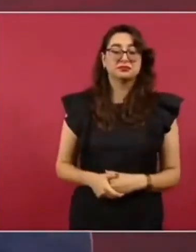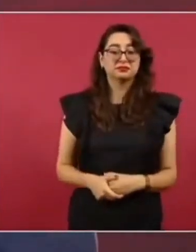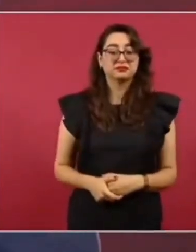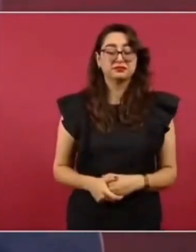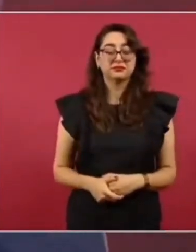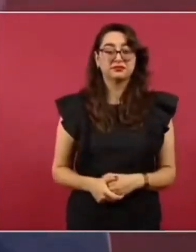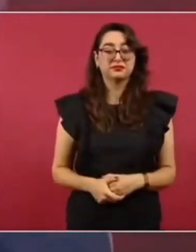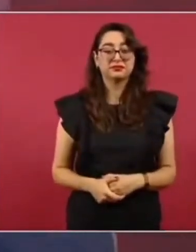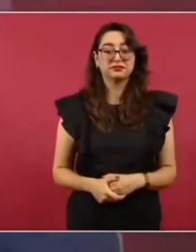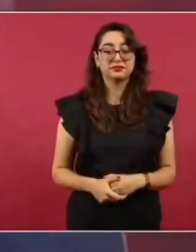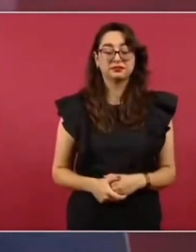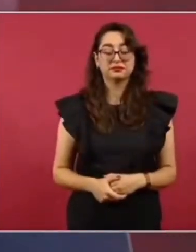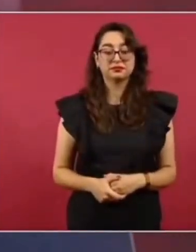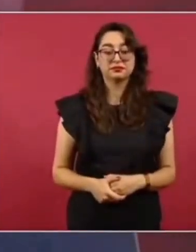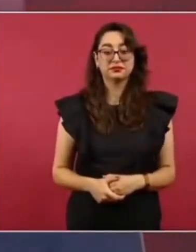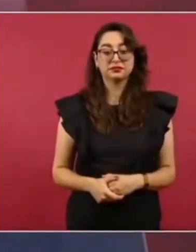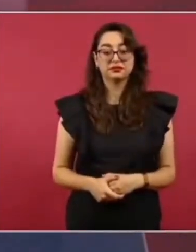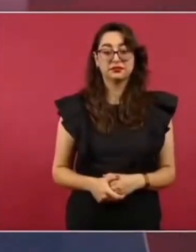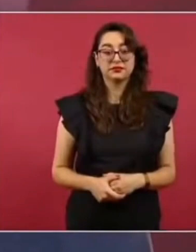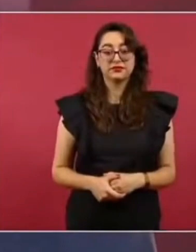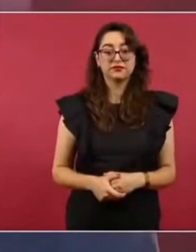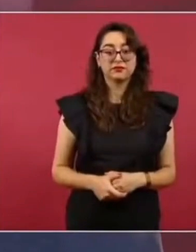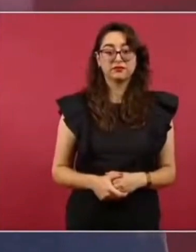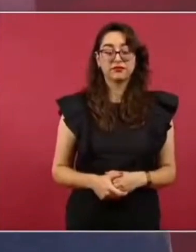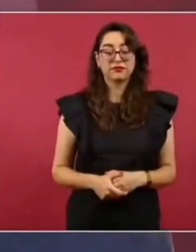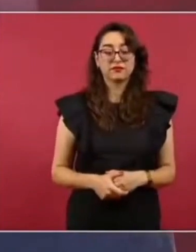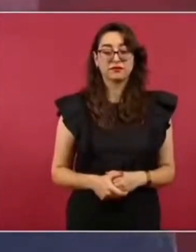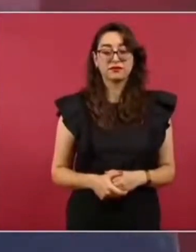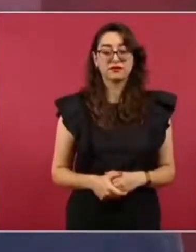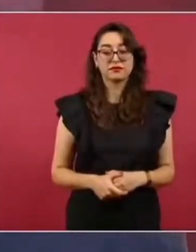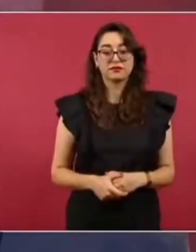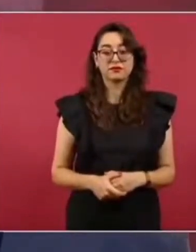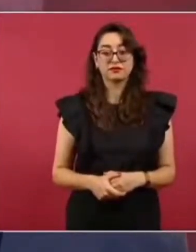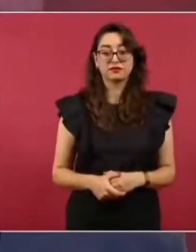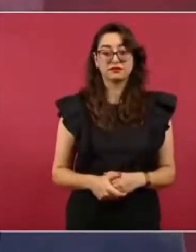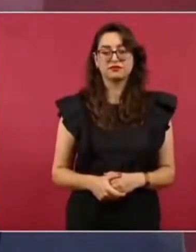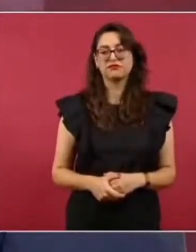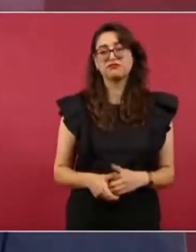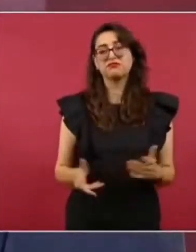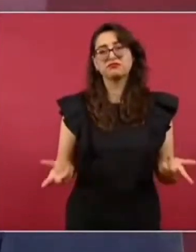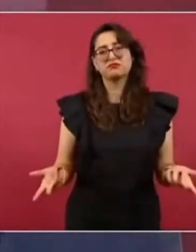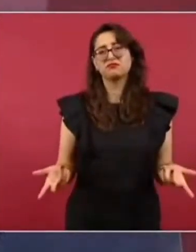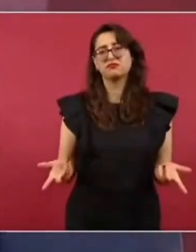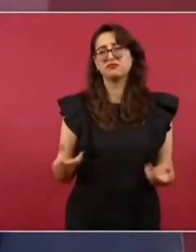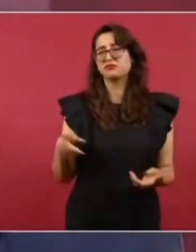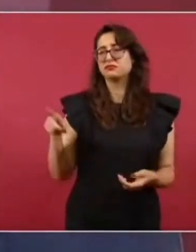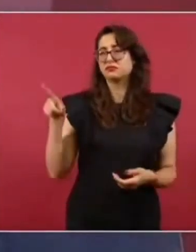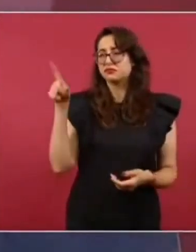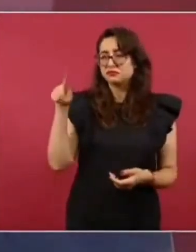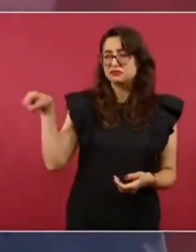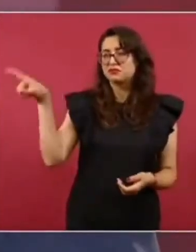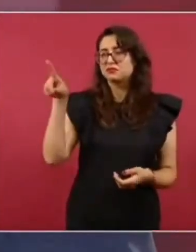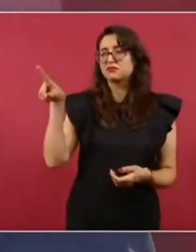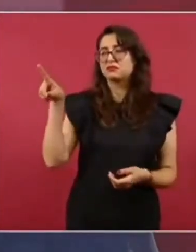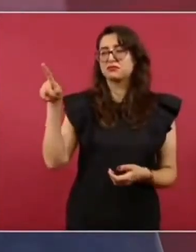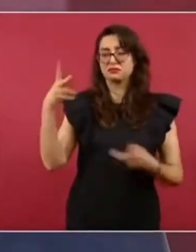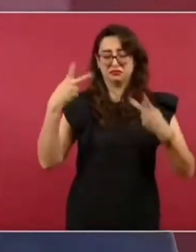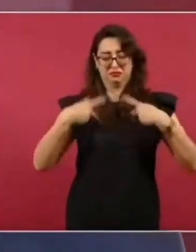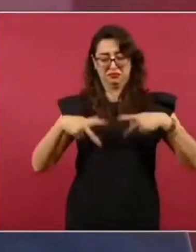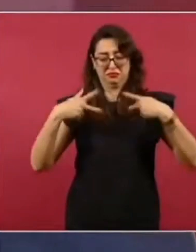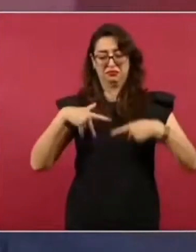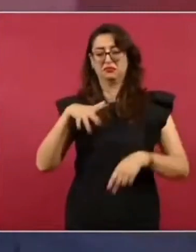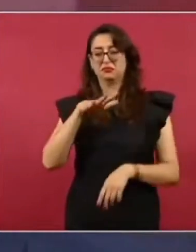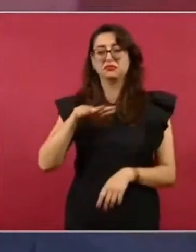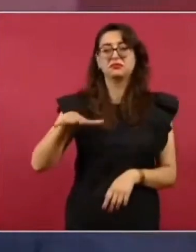Yo creo que siempre había estado alejada del pueblo